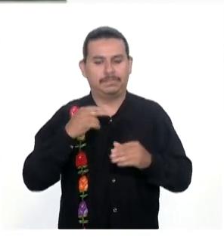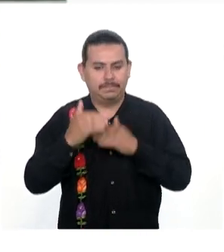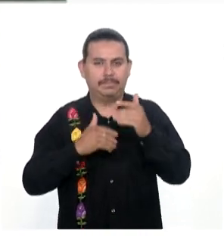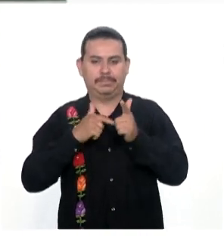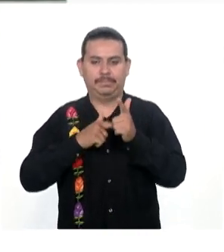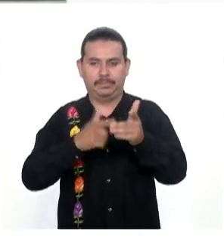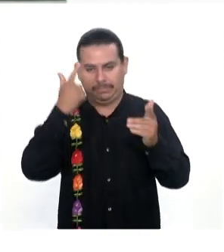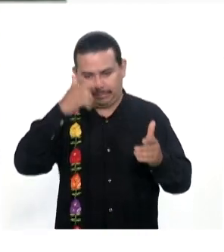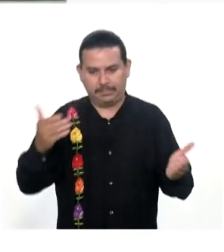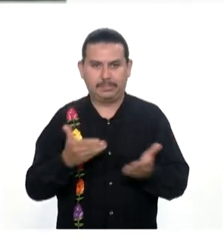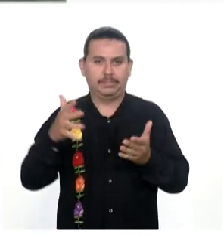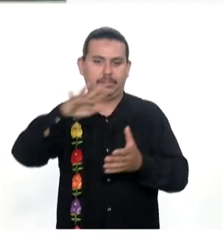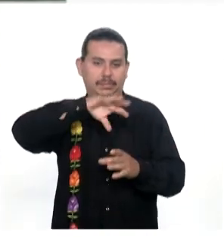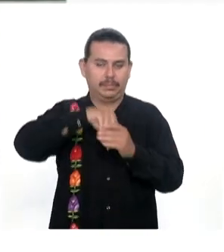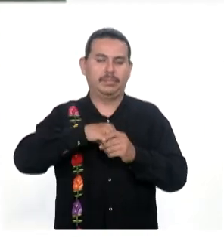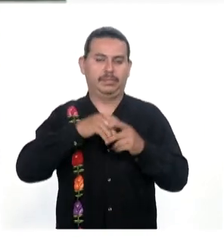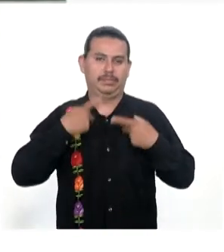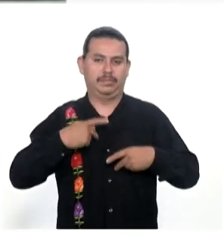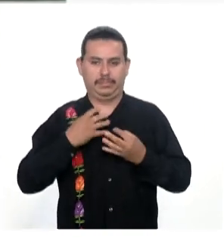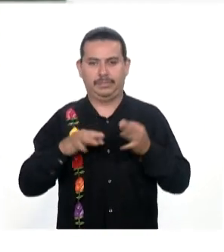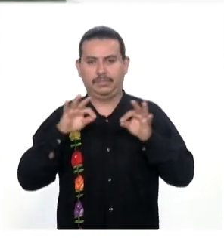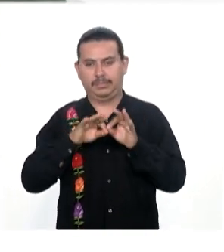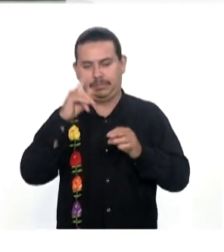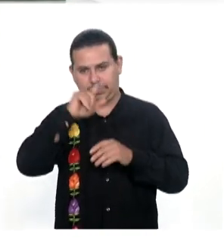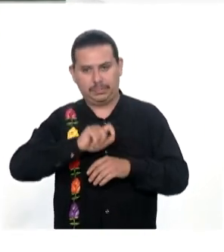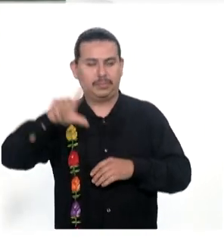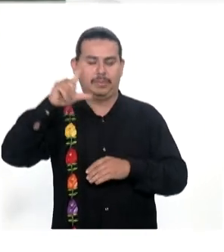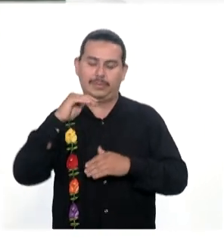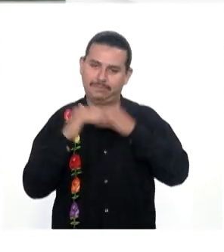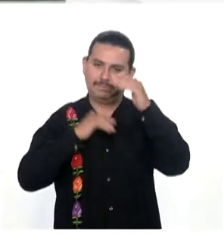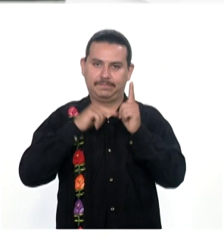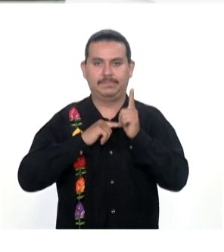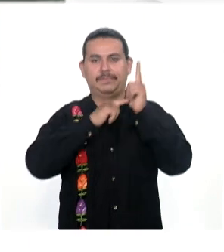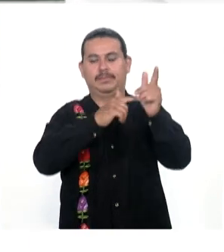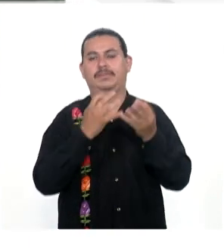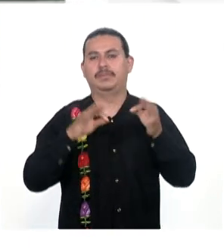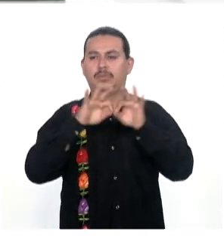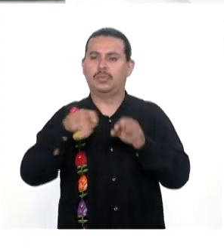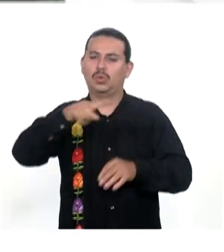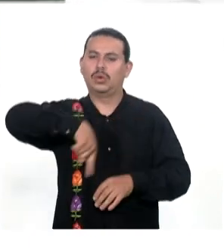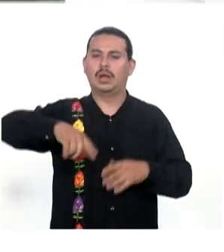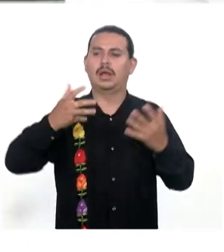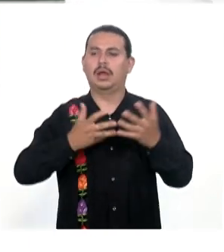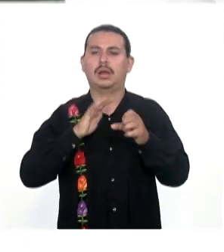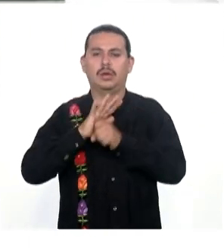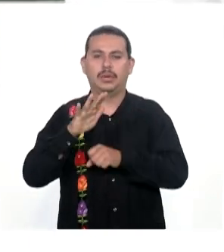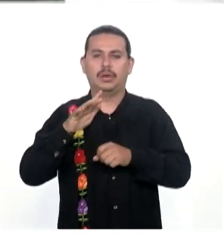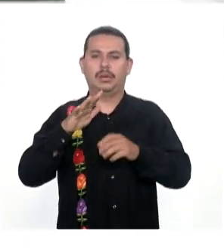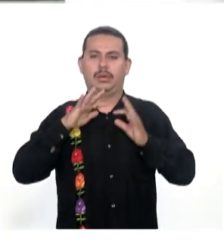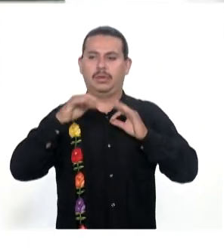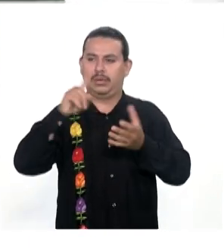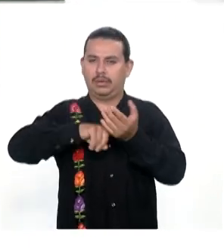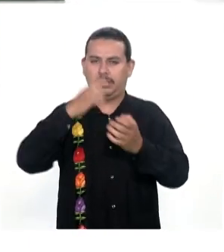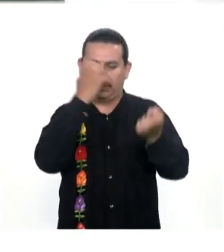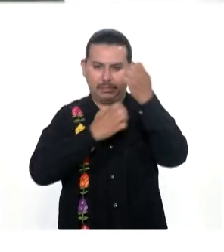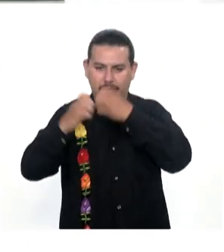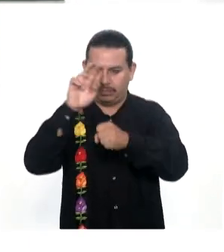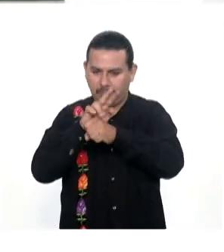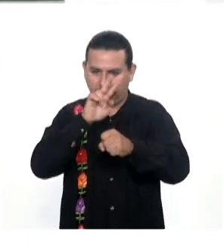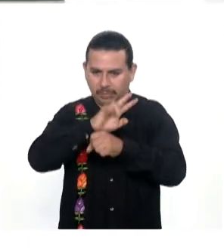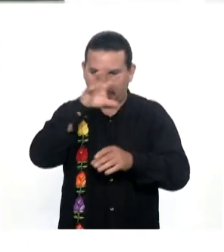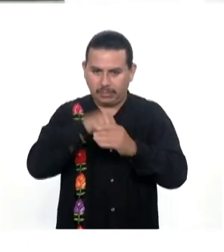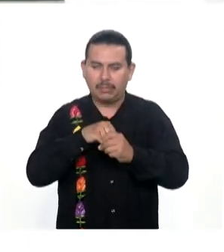el espacio Para poder realizar Sus estudios profesionales Lo que nosotros realizamos Es una Es la aplicación De una evaluación